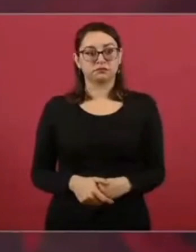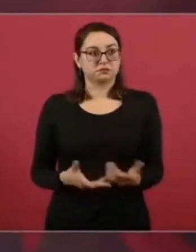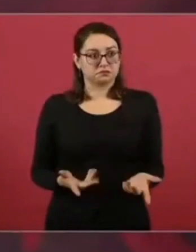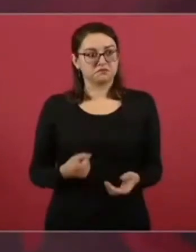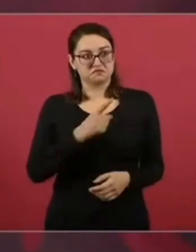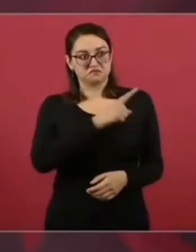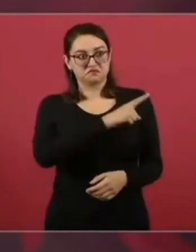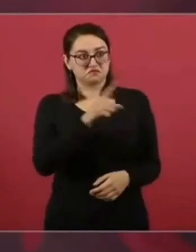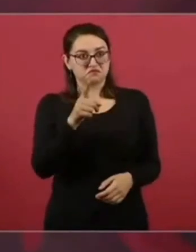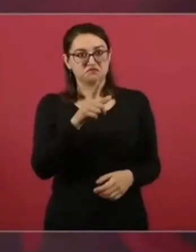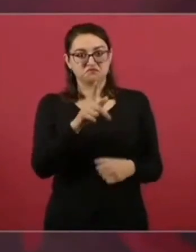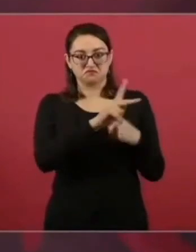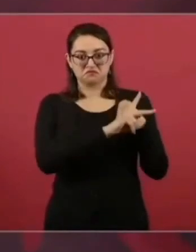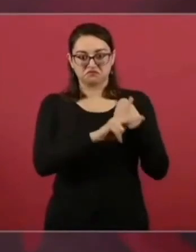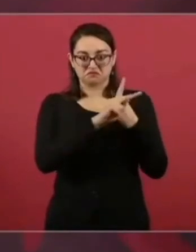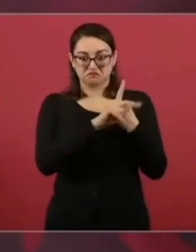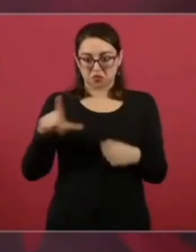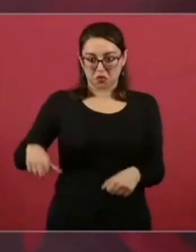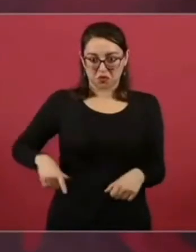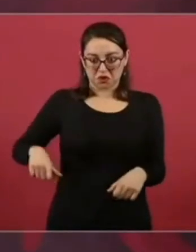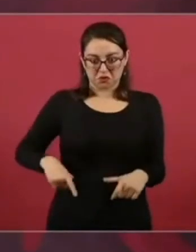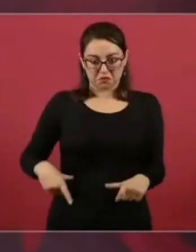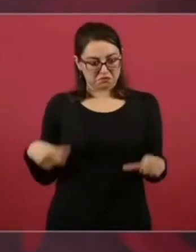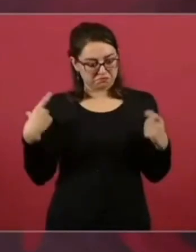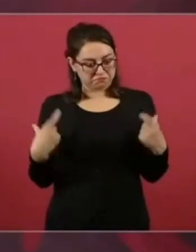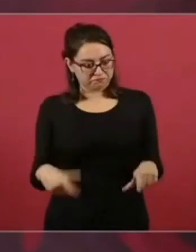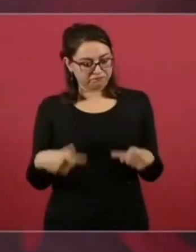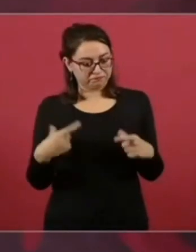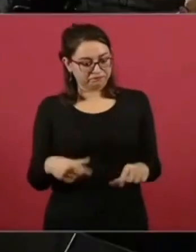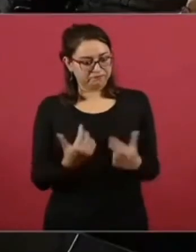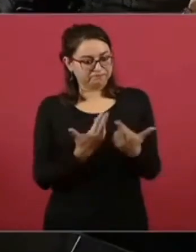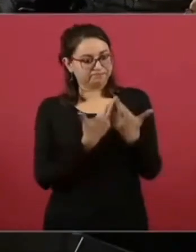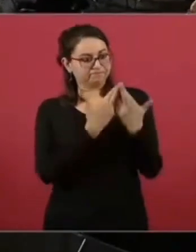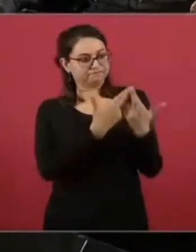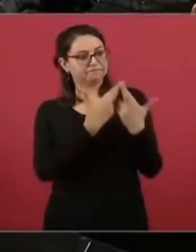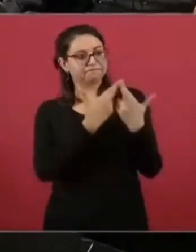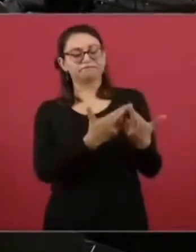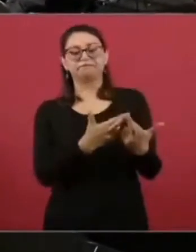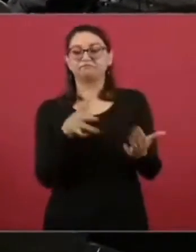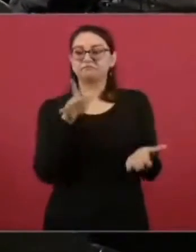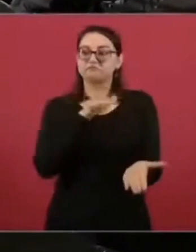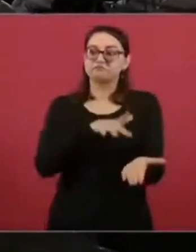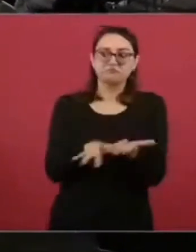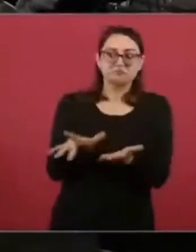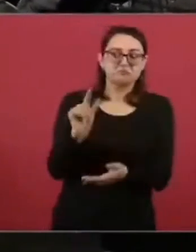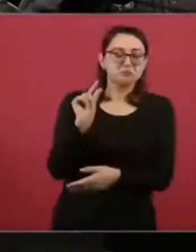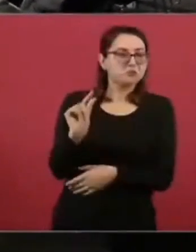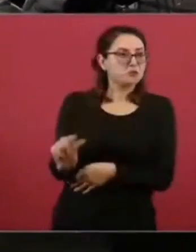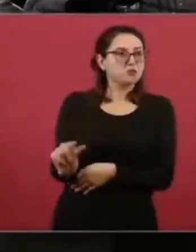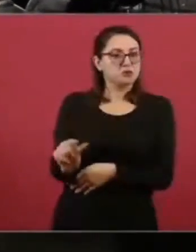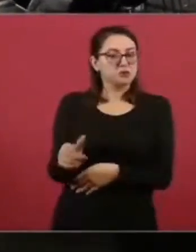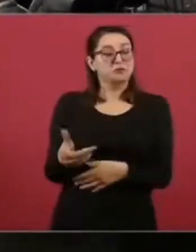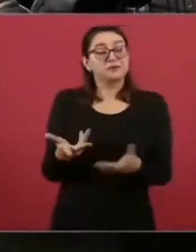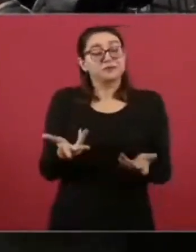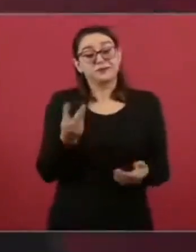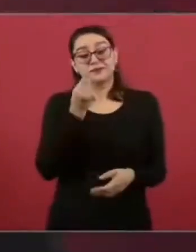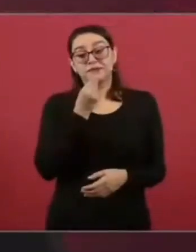presupuesto, con más recursos. Nosotros estamos